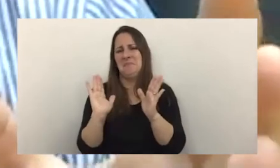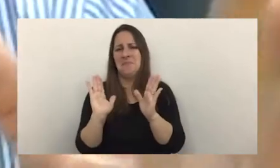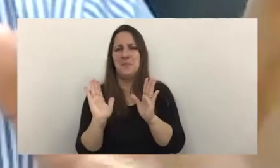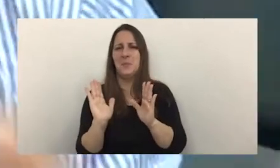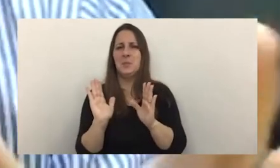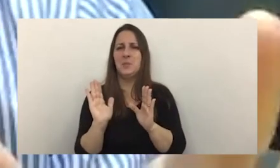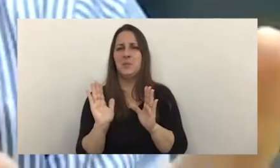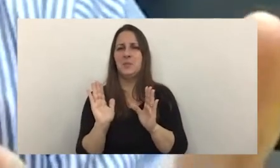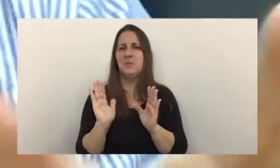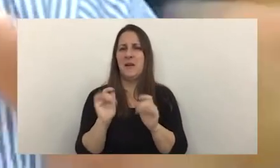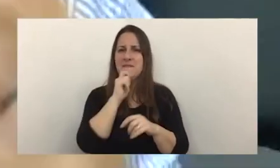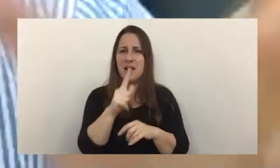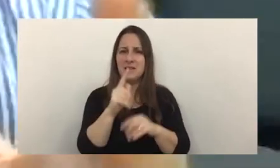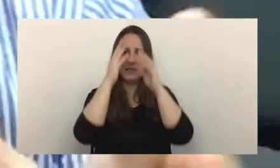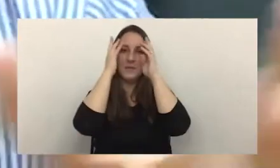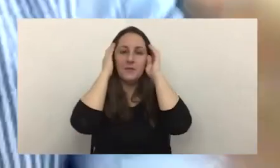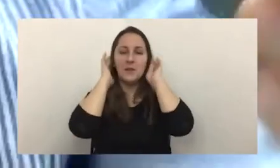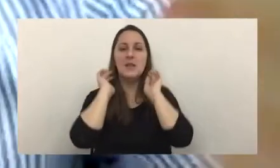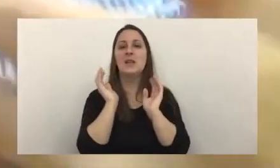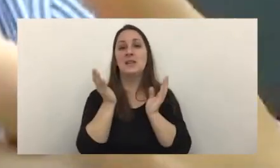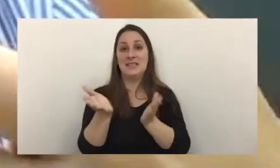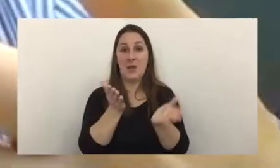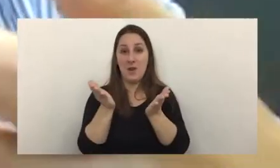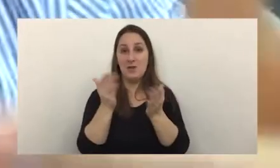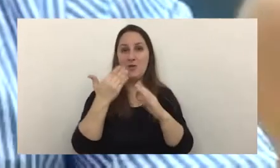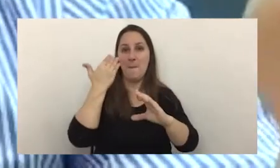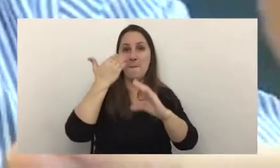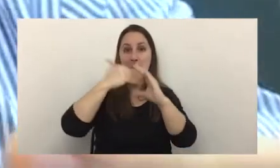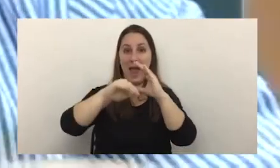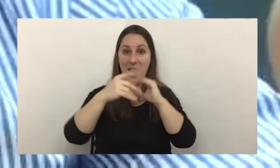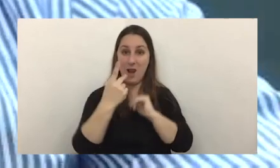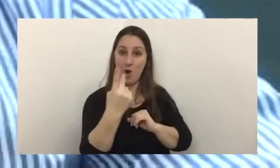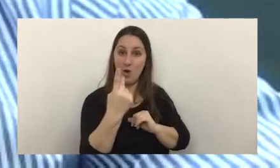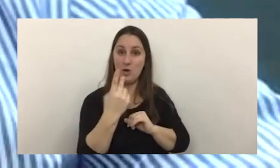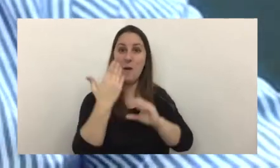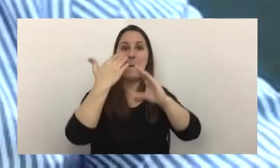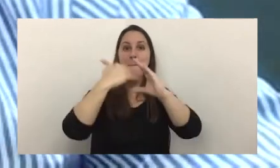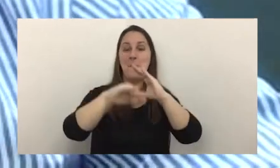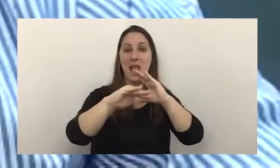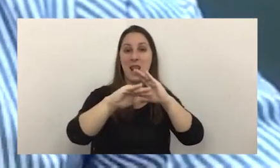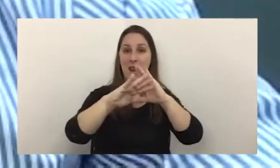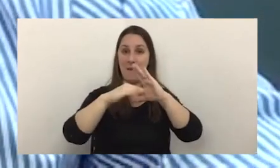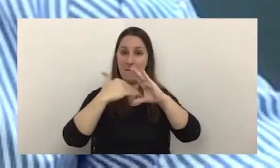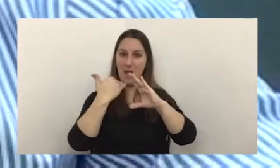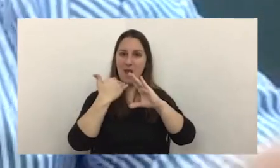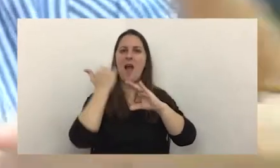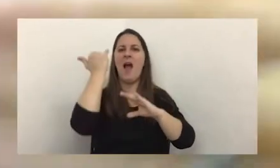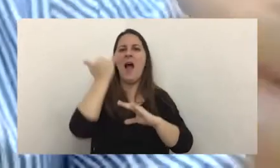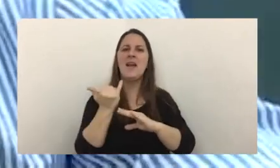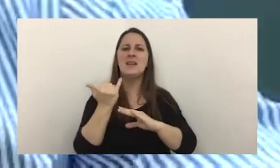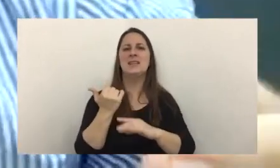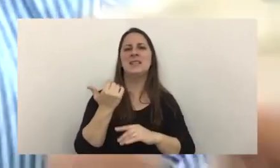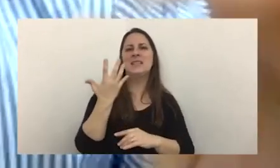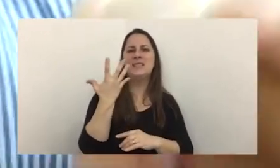muy simple el servicio de correo que nos una nuestro correo pasa por aproximadamente entre